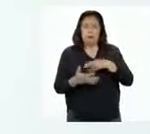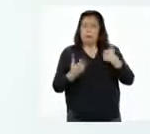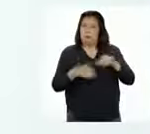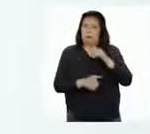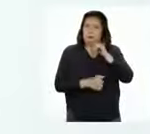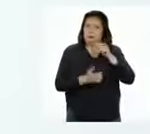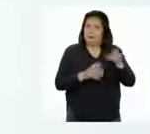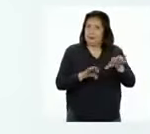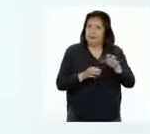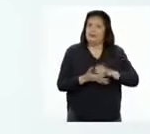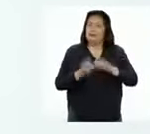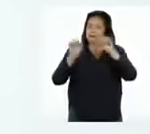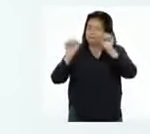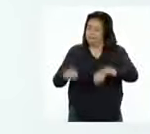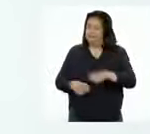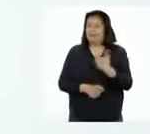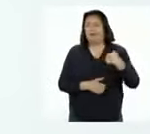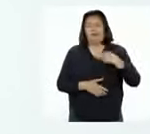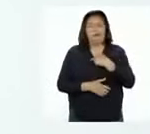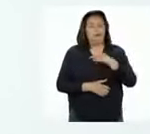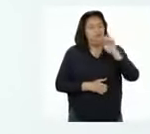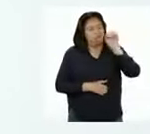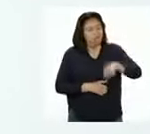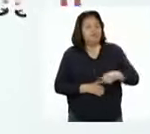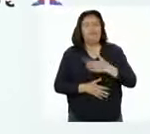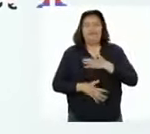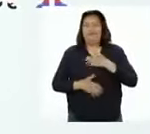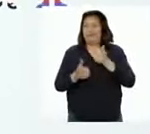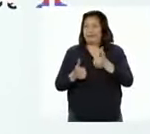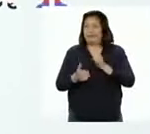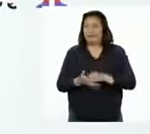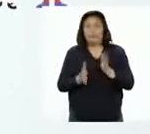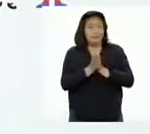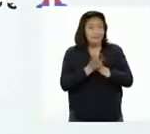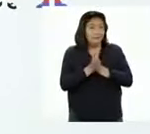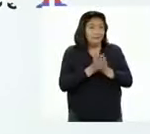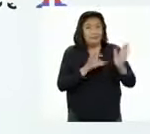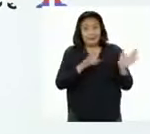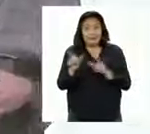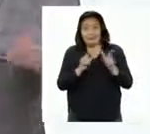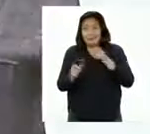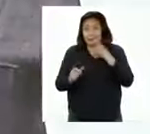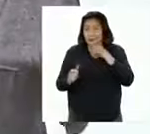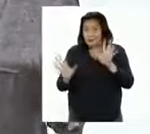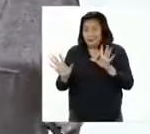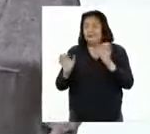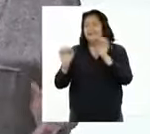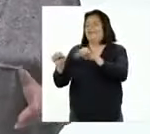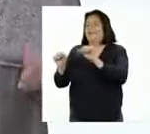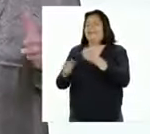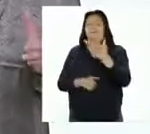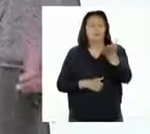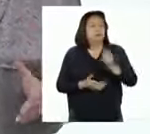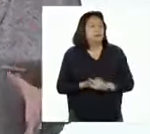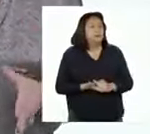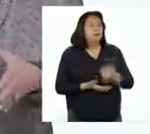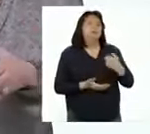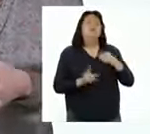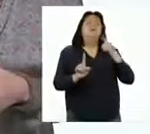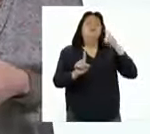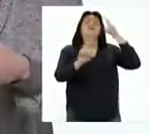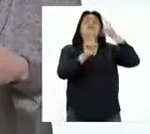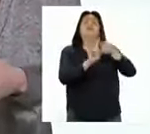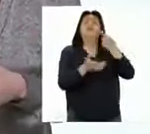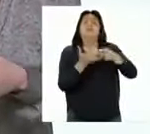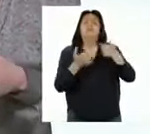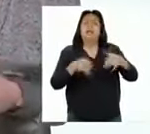pendiente. Lo vamos a pasar muy bien. ¿Están listas y listos? Sin duda, nuestro reto